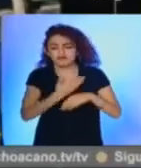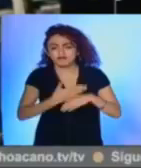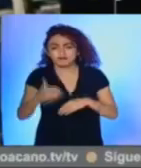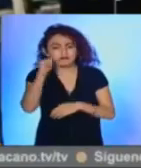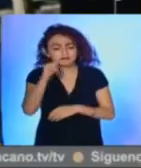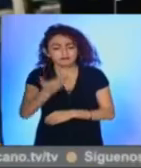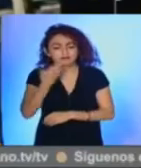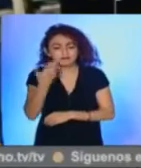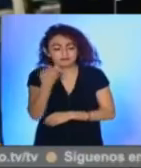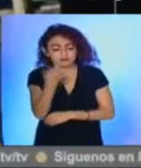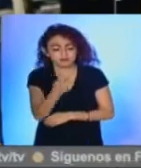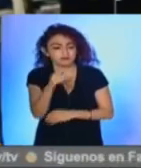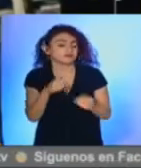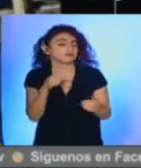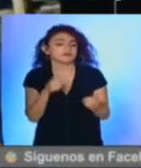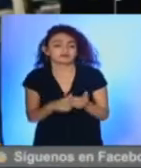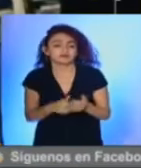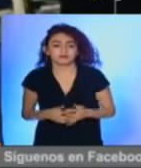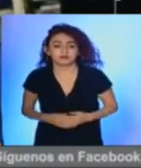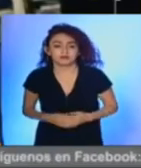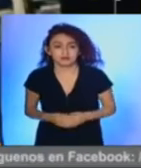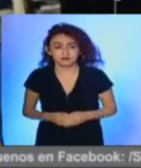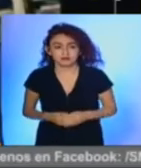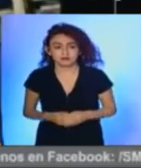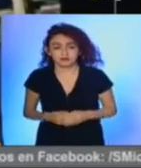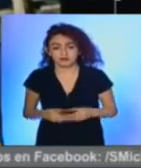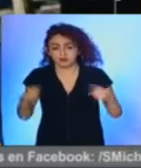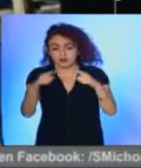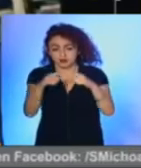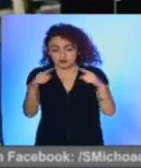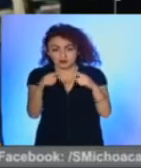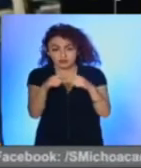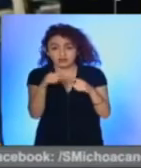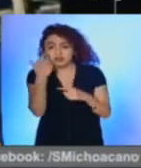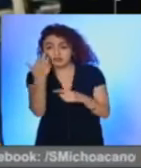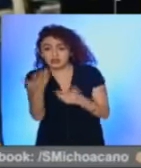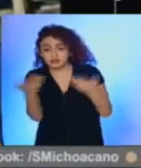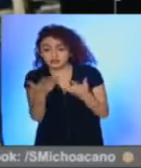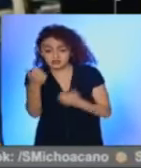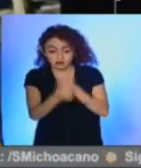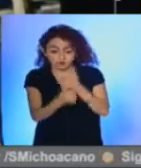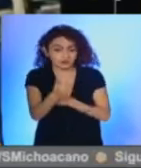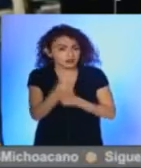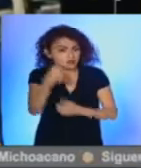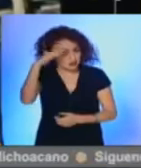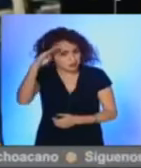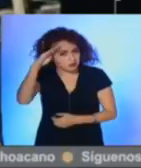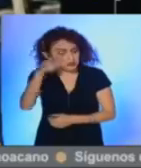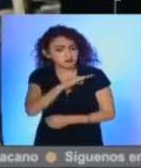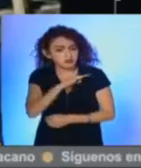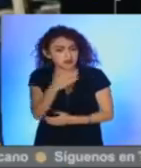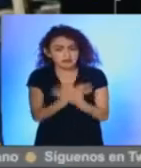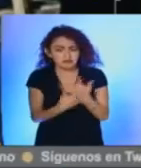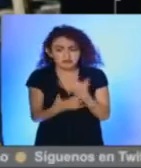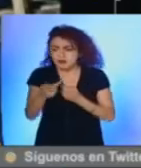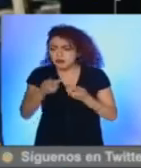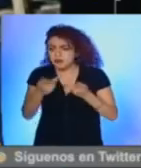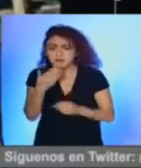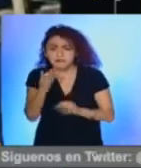eso va a competir ahora sí que a la iglesia si se quiere volver a hacer una carrera y pienso que es una carrera que se puede hacer muy bien